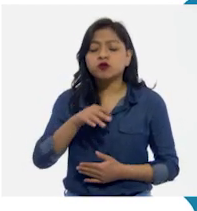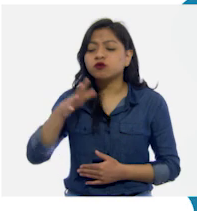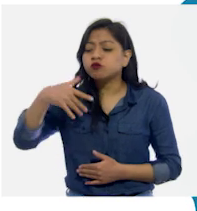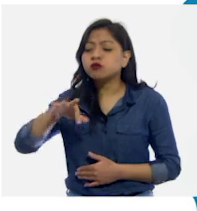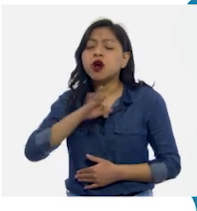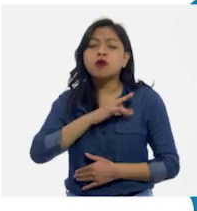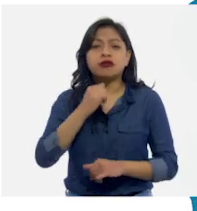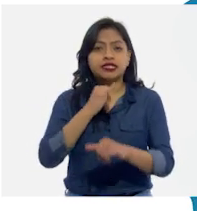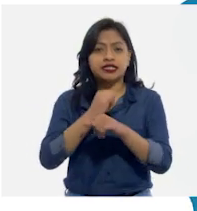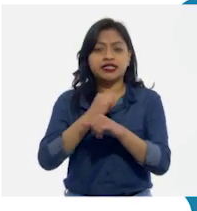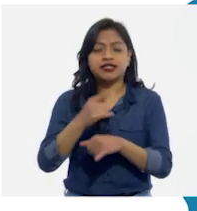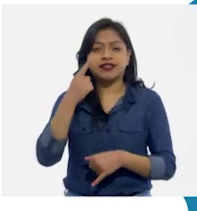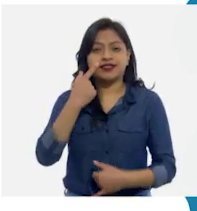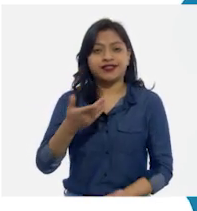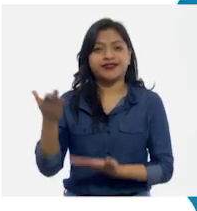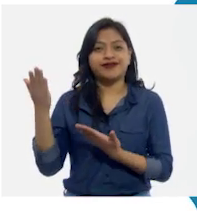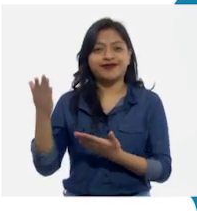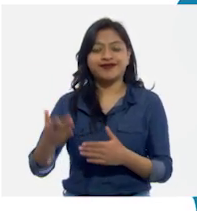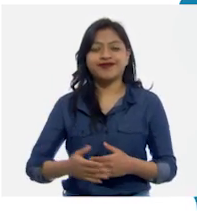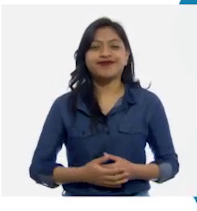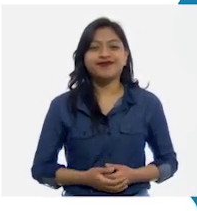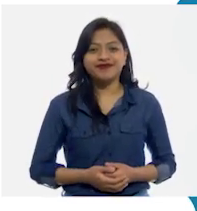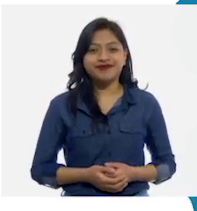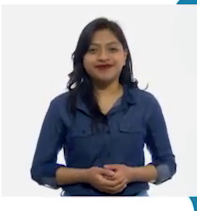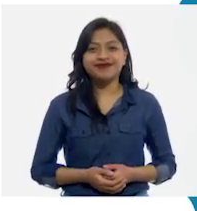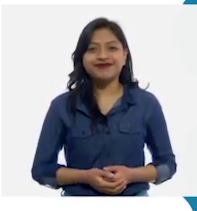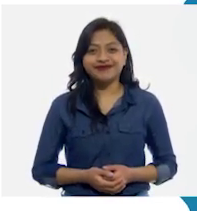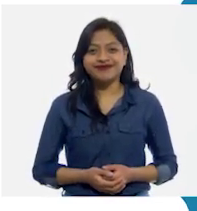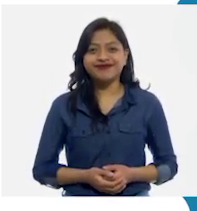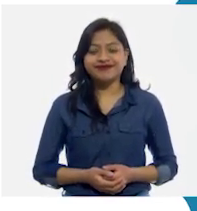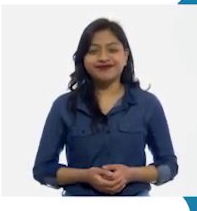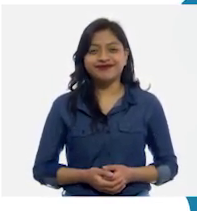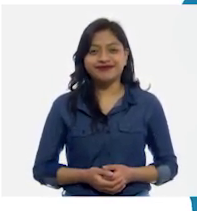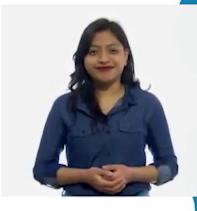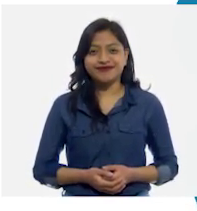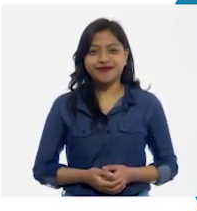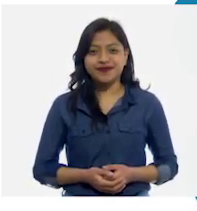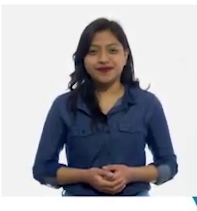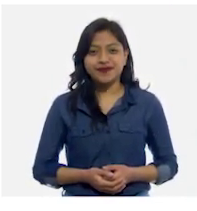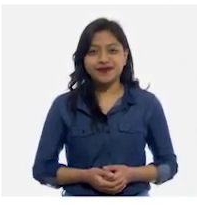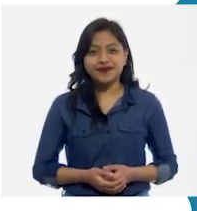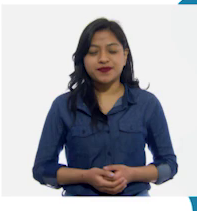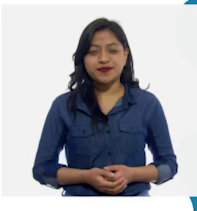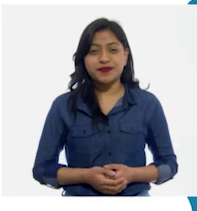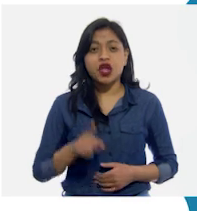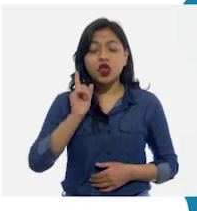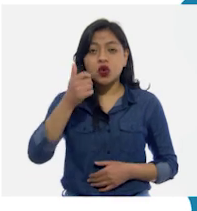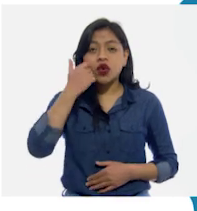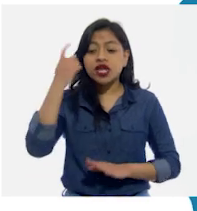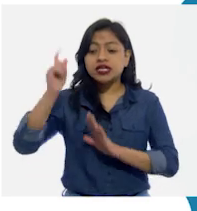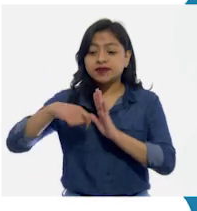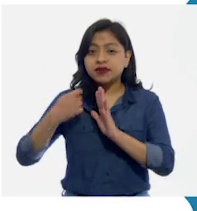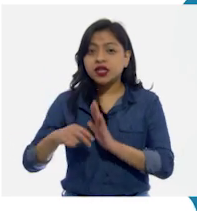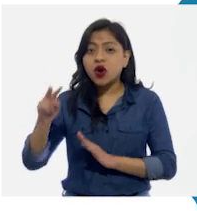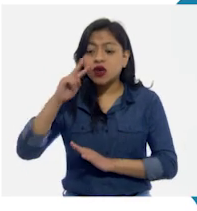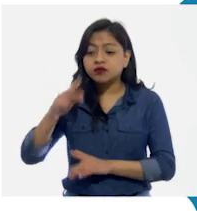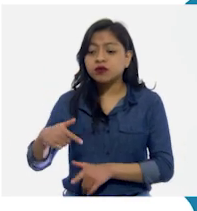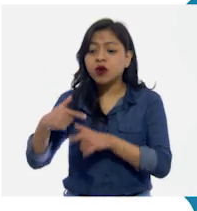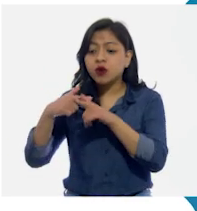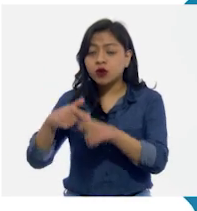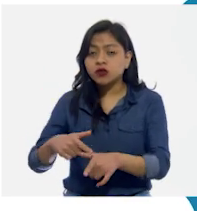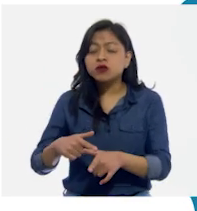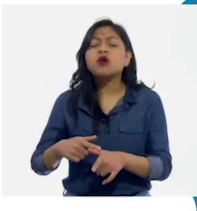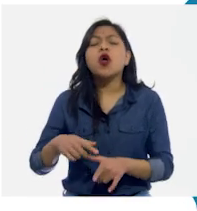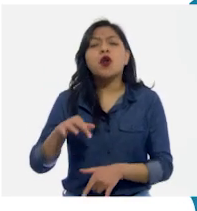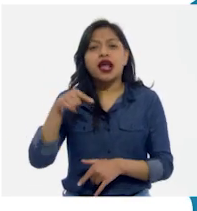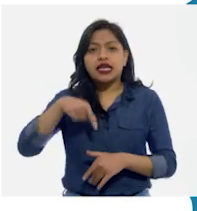página con aliteg.sep.gov.mx. Si quieres volver a ver los programas de Aprende en